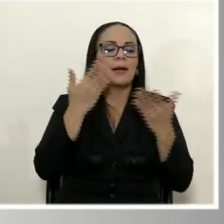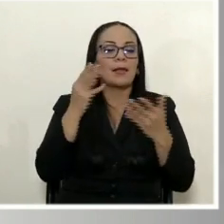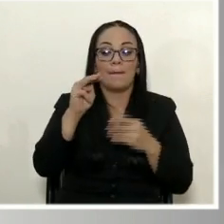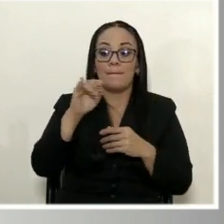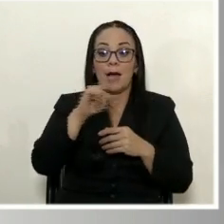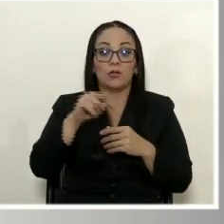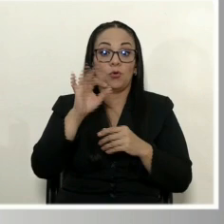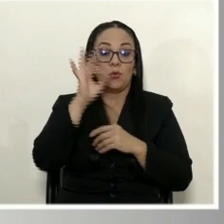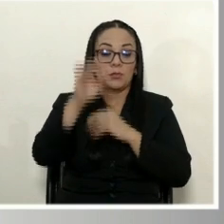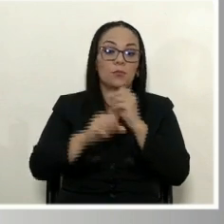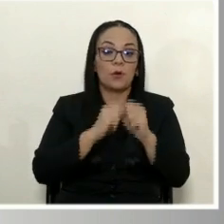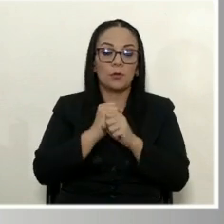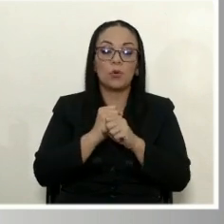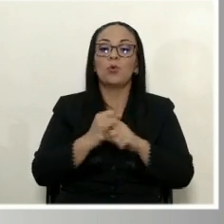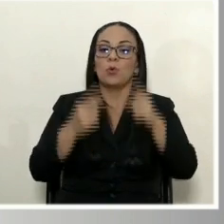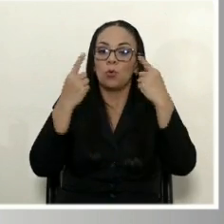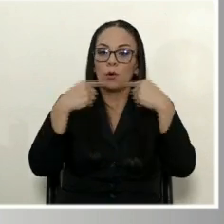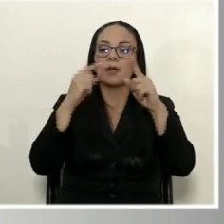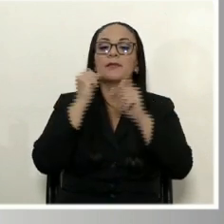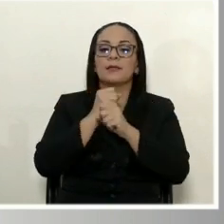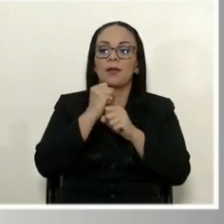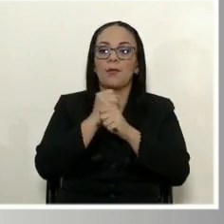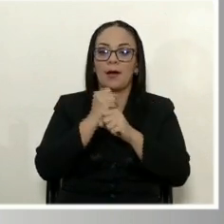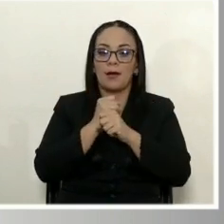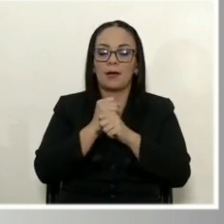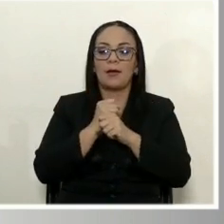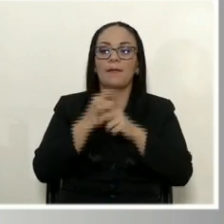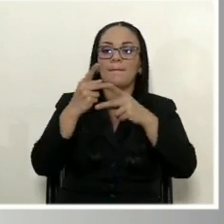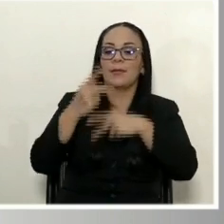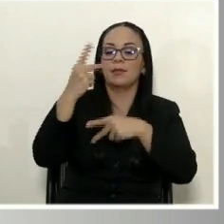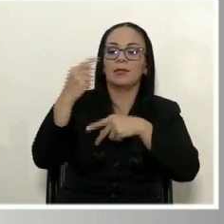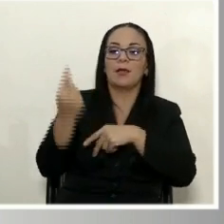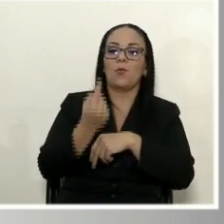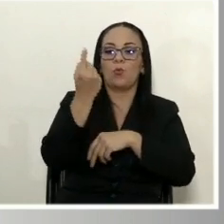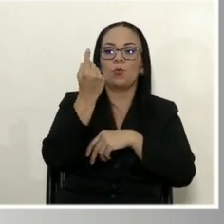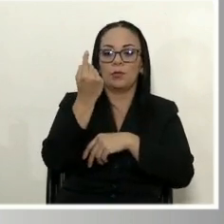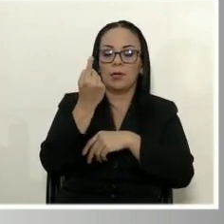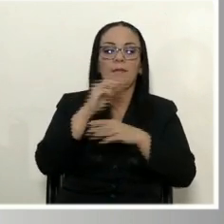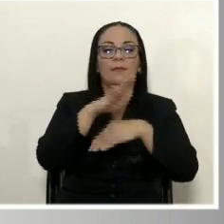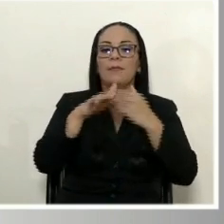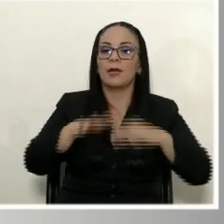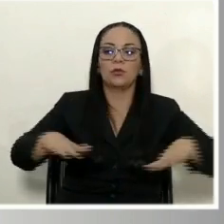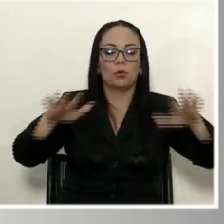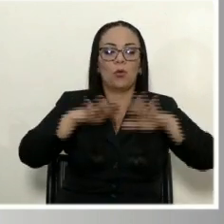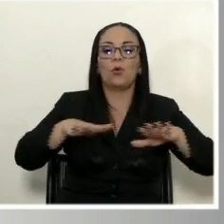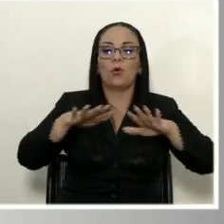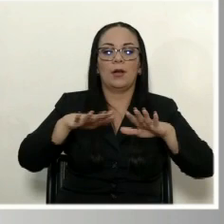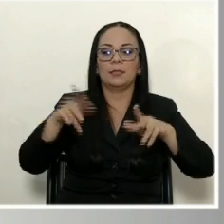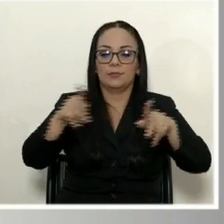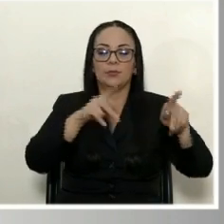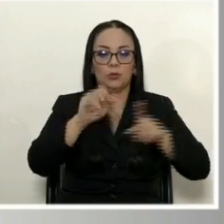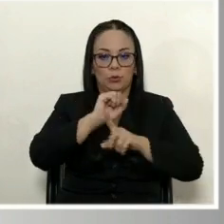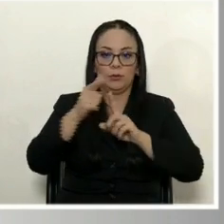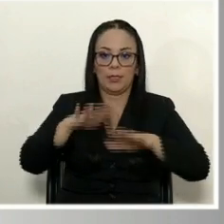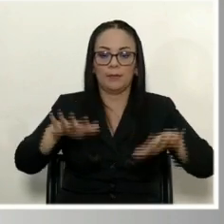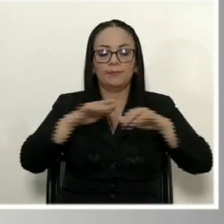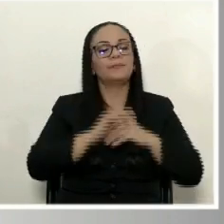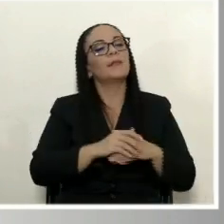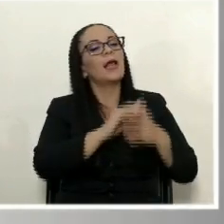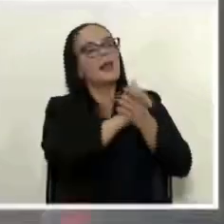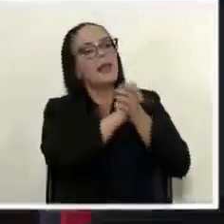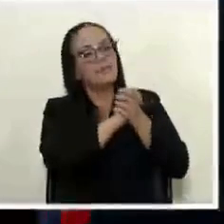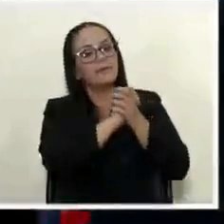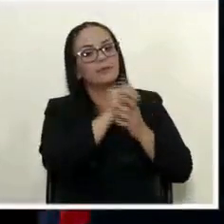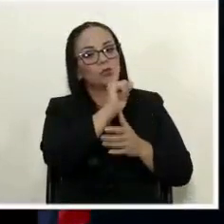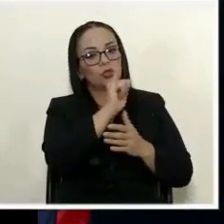año, presidente, a trabajar en la ventanilla única para todo el sector social. La felicito, doña